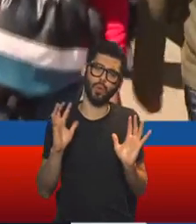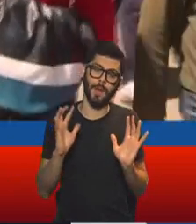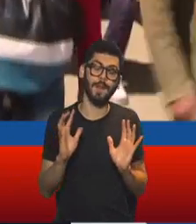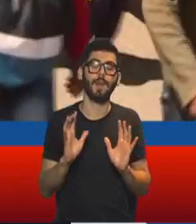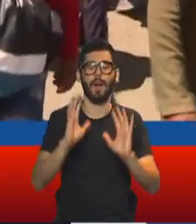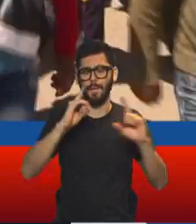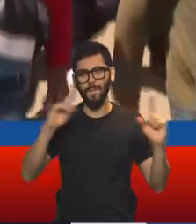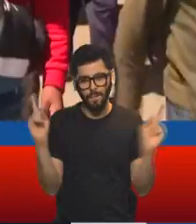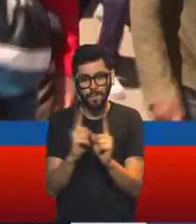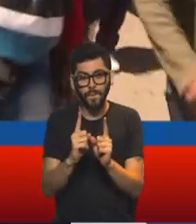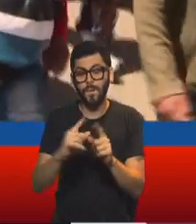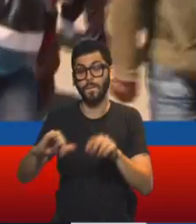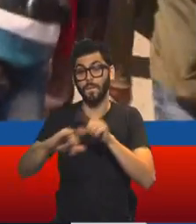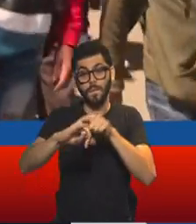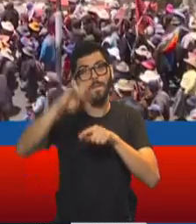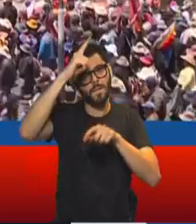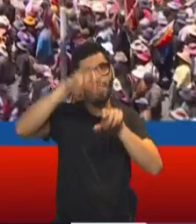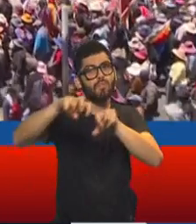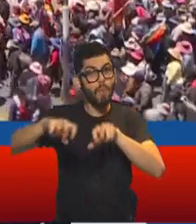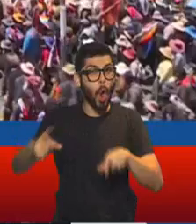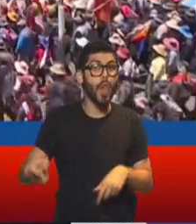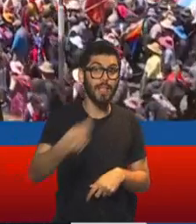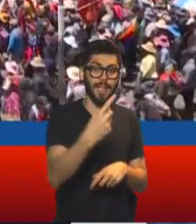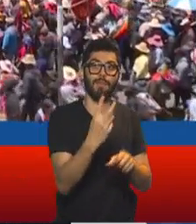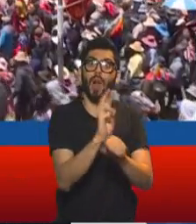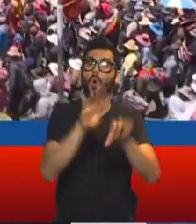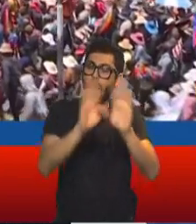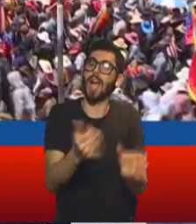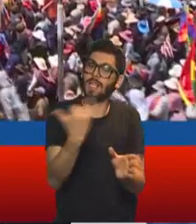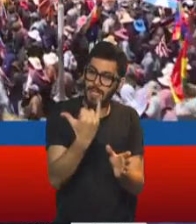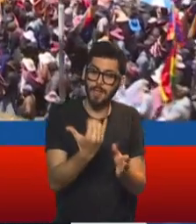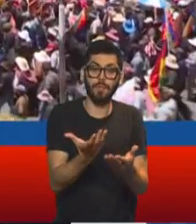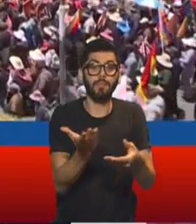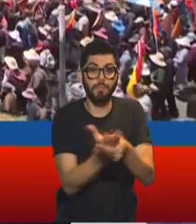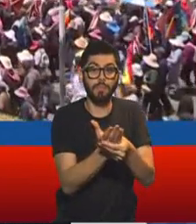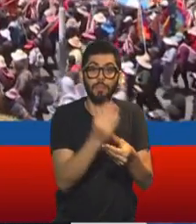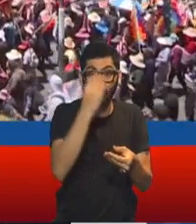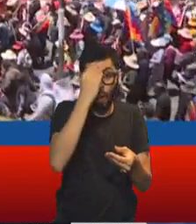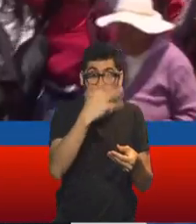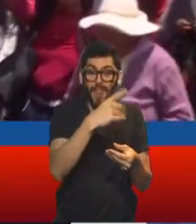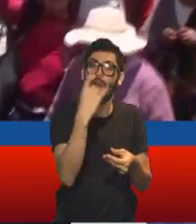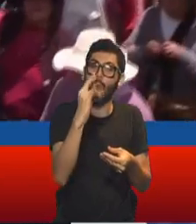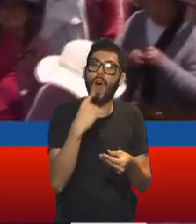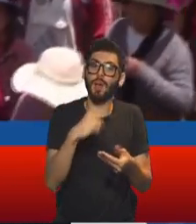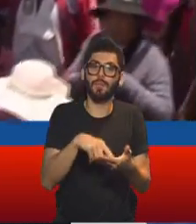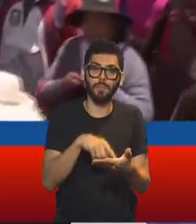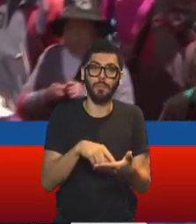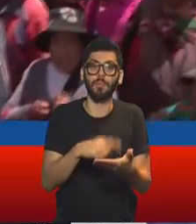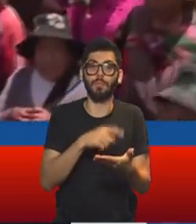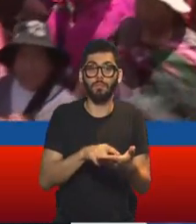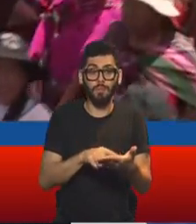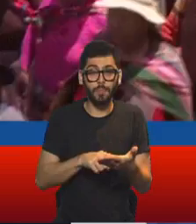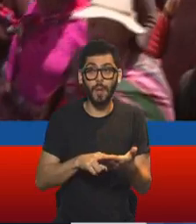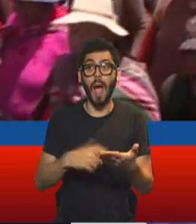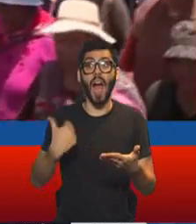gendarmes se mandaron, la carga figura en la documentación oficial que tiene el gobierno de Bolivia, la carga con estos pertrechos figuraba en la